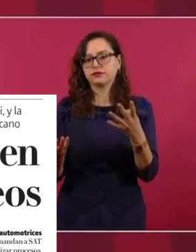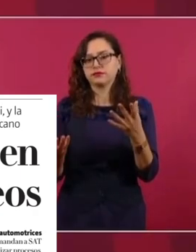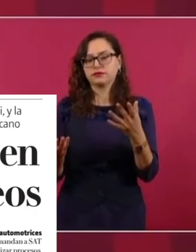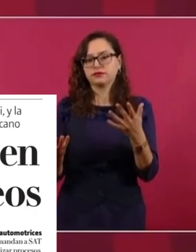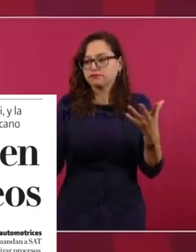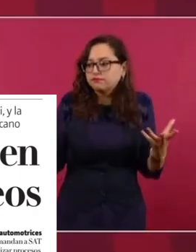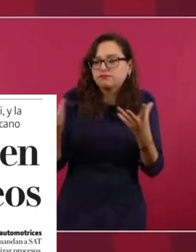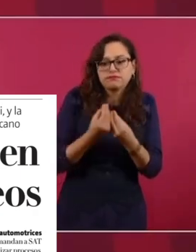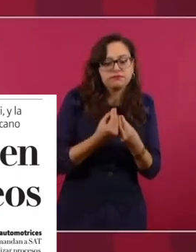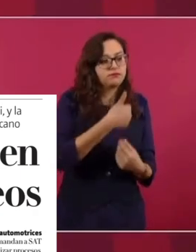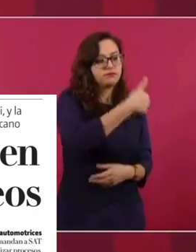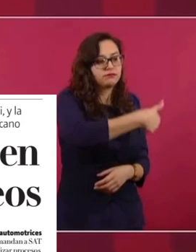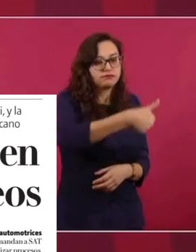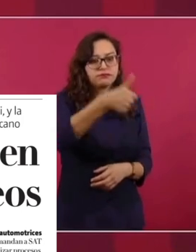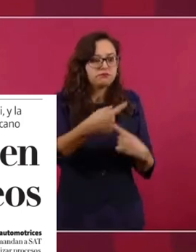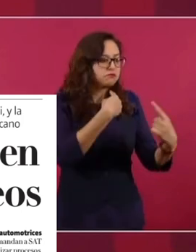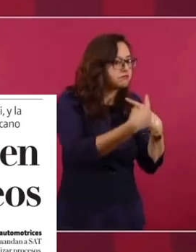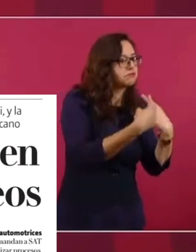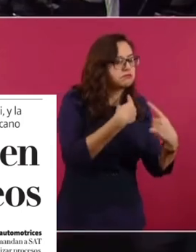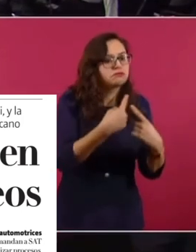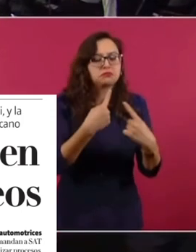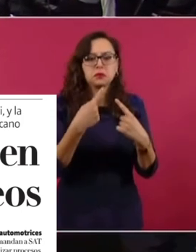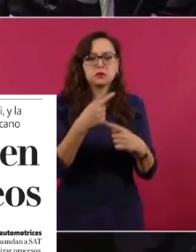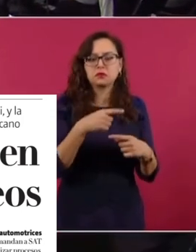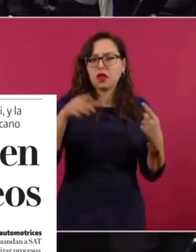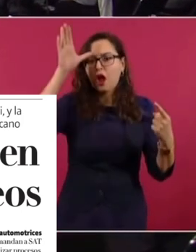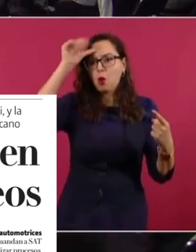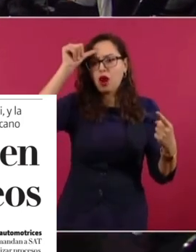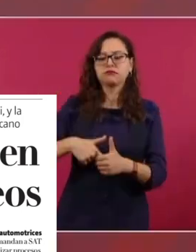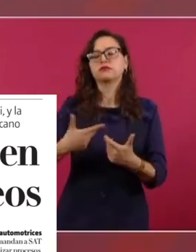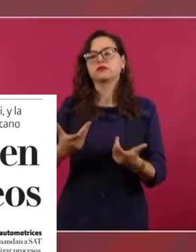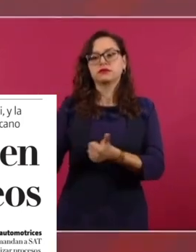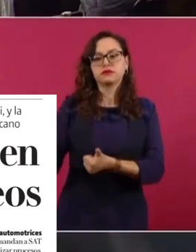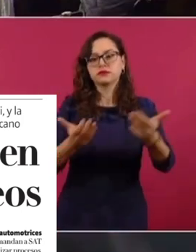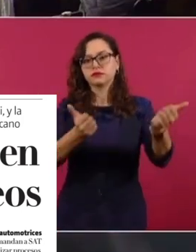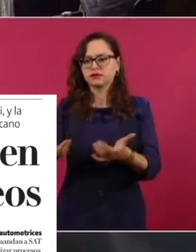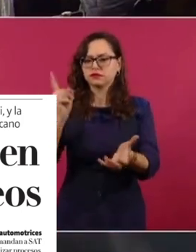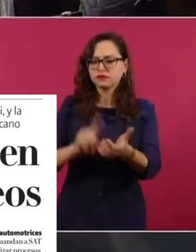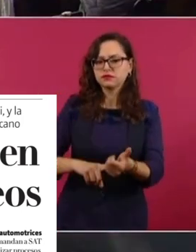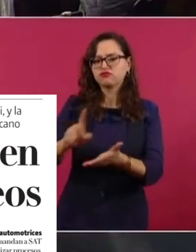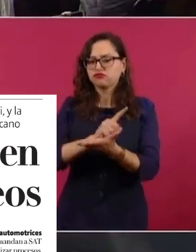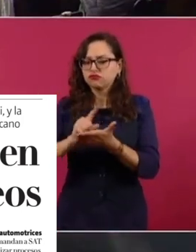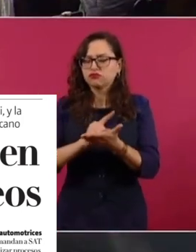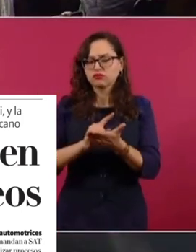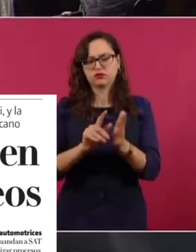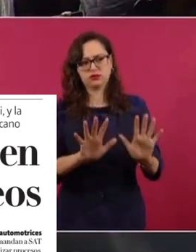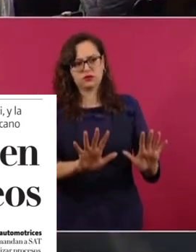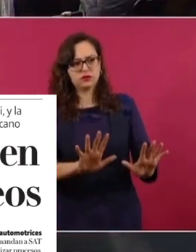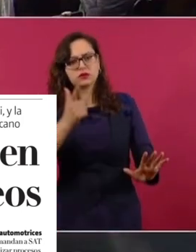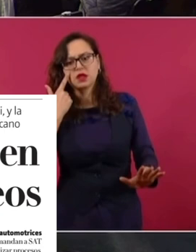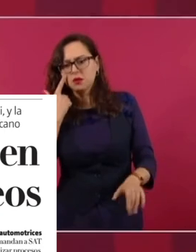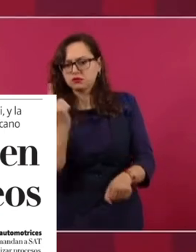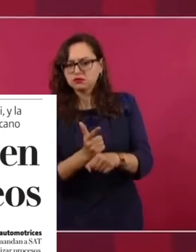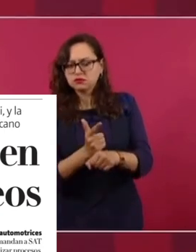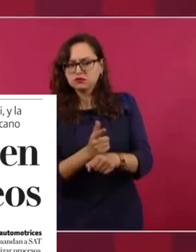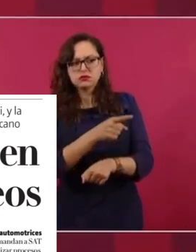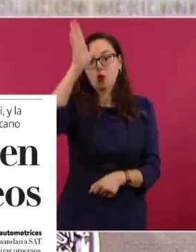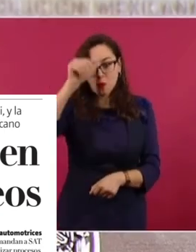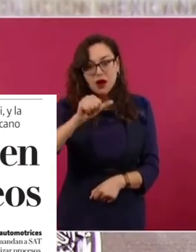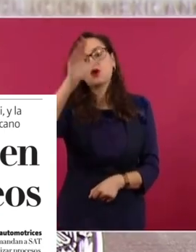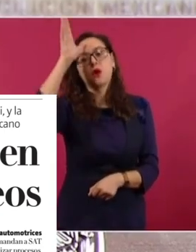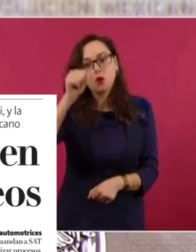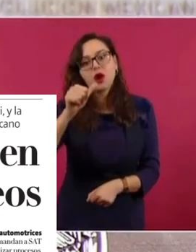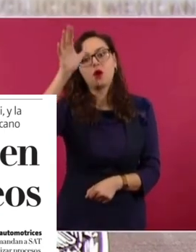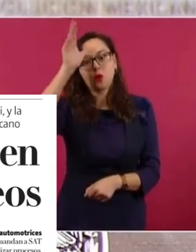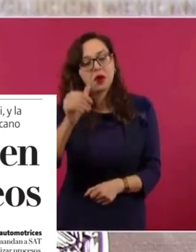Exteriores y vimos caso por caso y se resolvió la mayor parte de los asuntos, se llevó a un acuerdo de suspender denuncias.